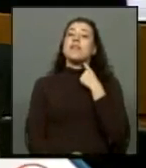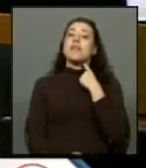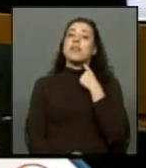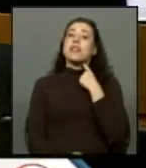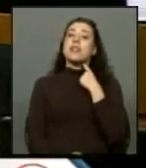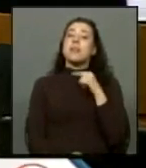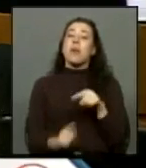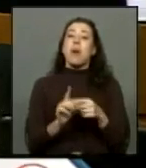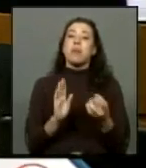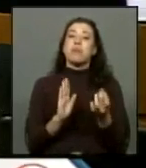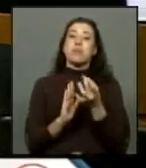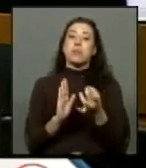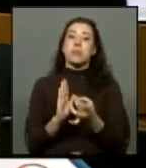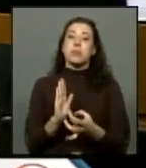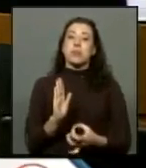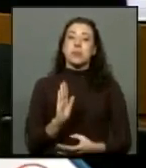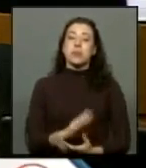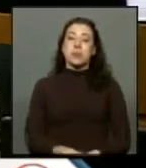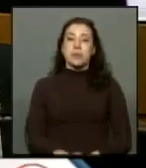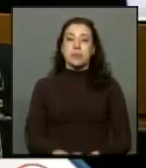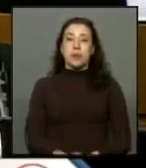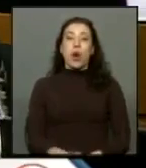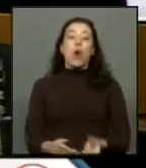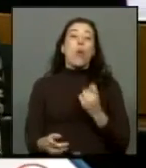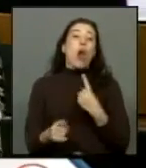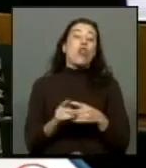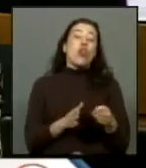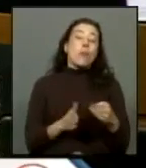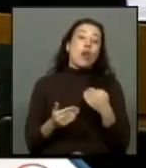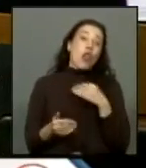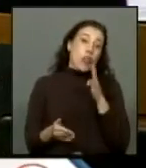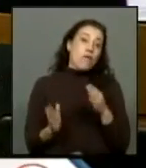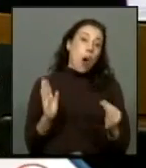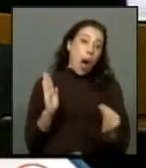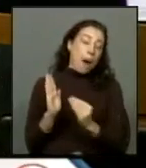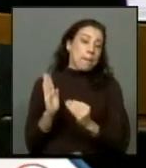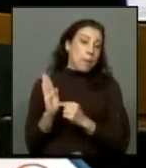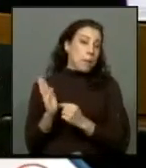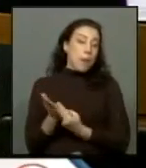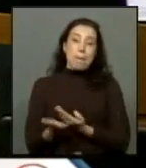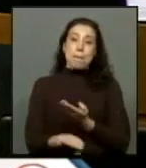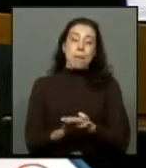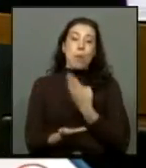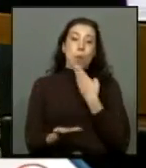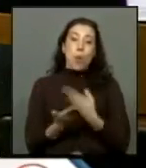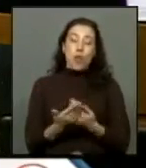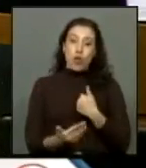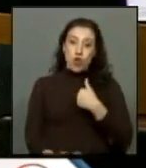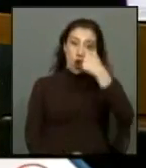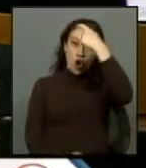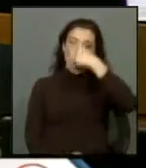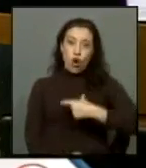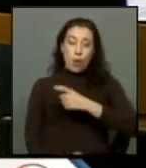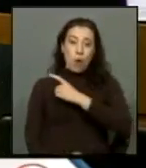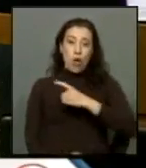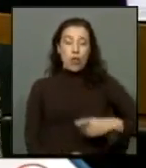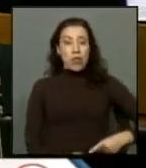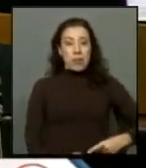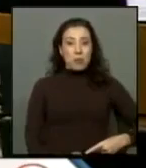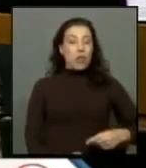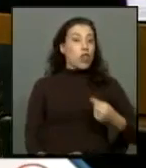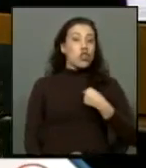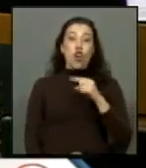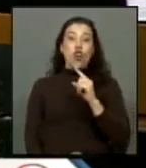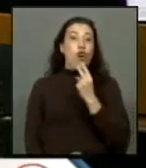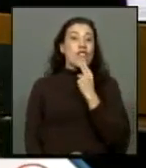de estos atropellos que otro camino me queda sino apoyar esta propuesta cuando como parlamentaria y como alguien que no